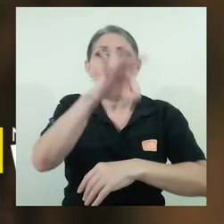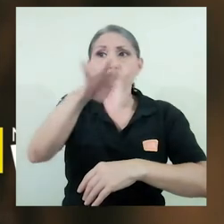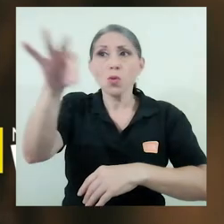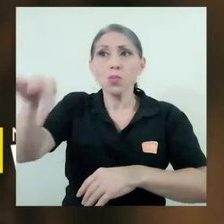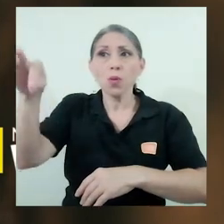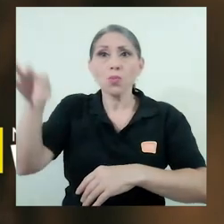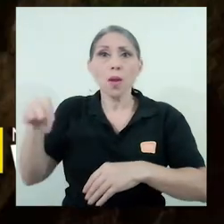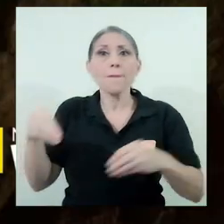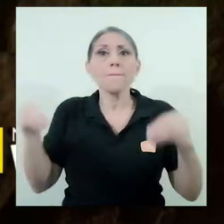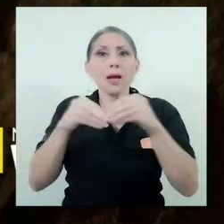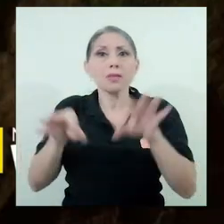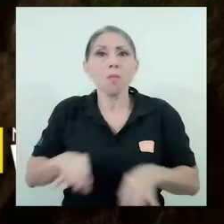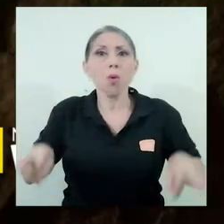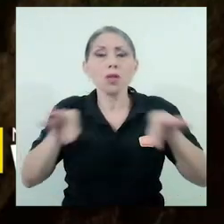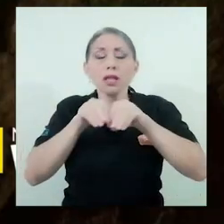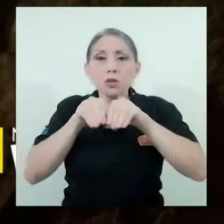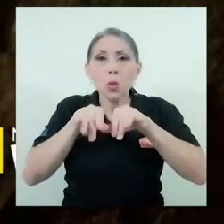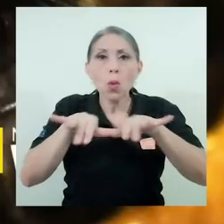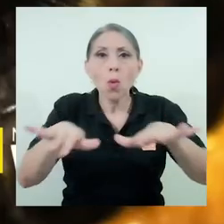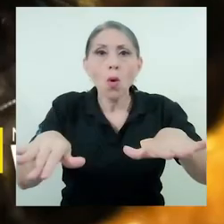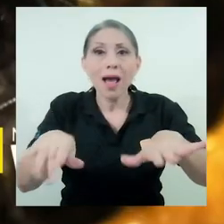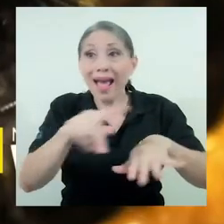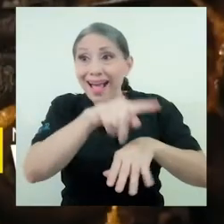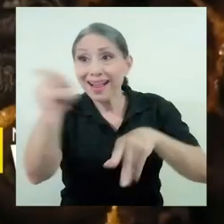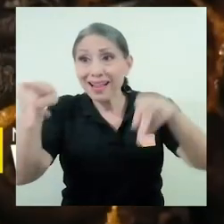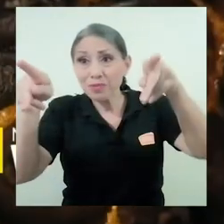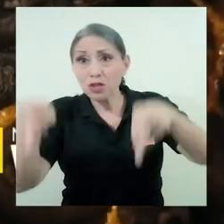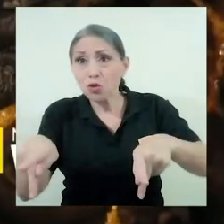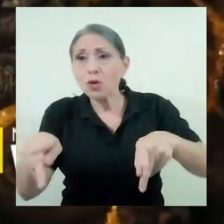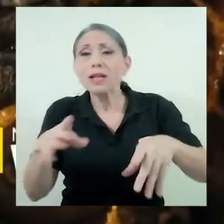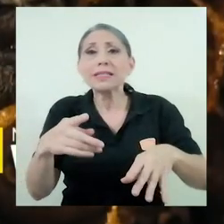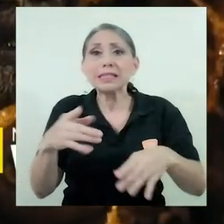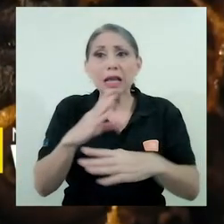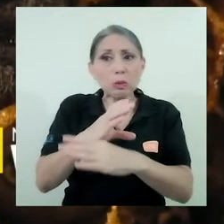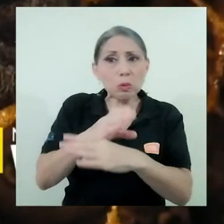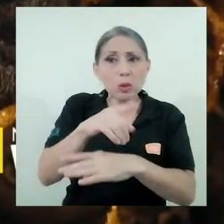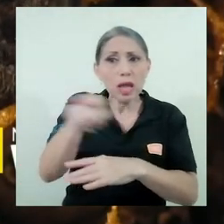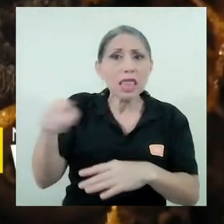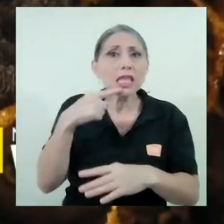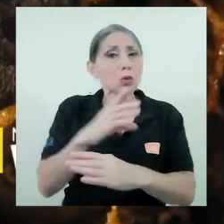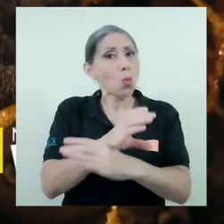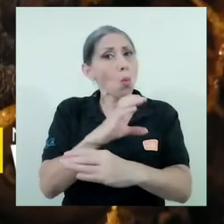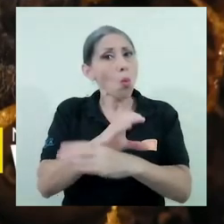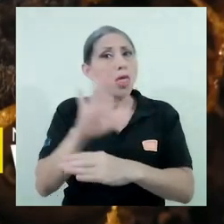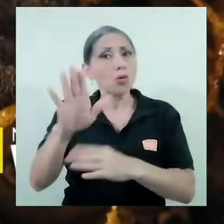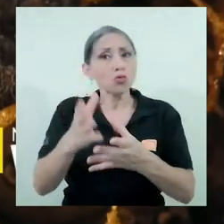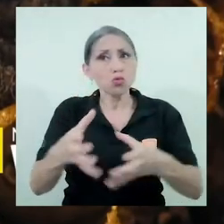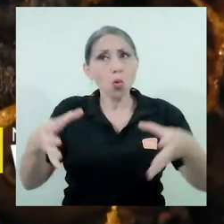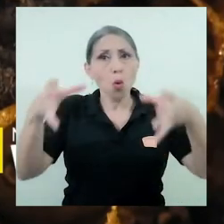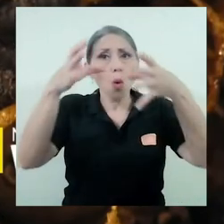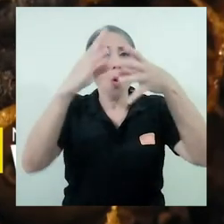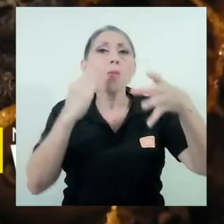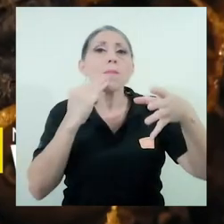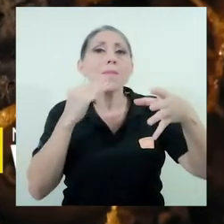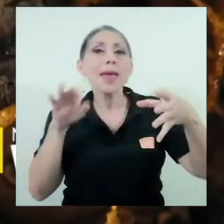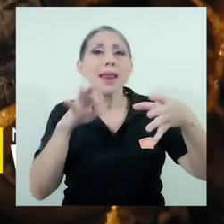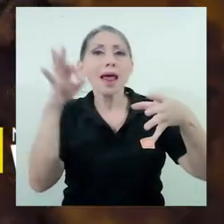ecosistema y a los apicultores los insta a mantener los protocolos de seguridad de sus colmenas